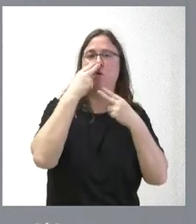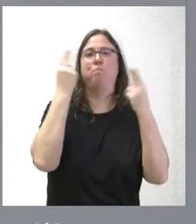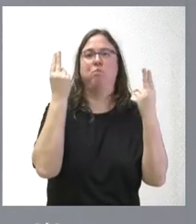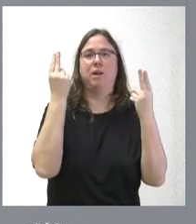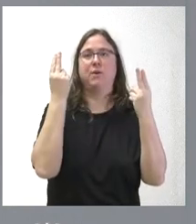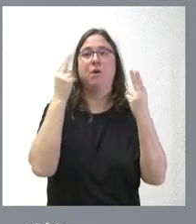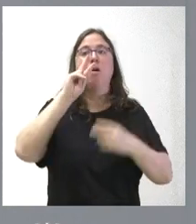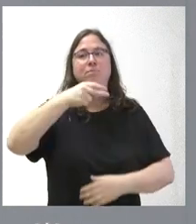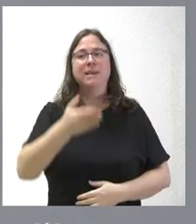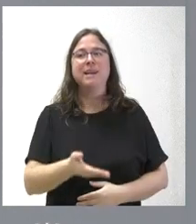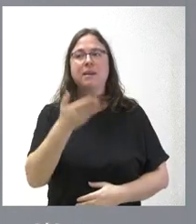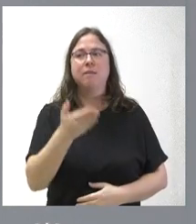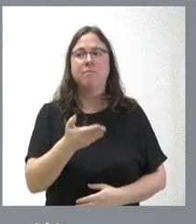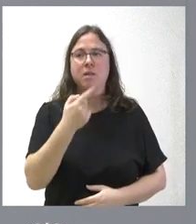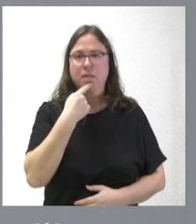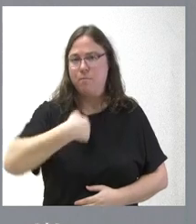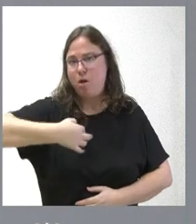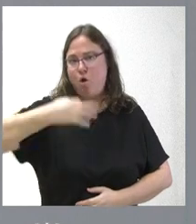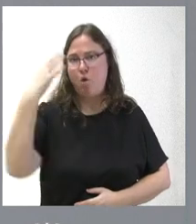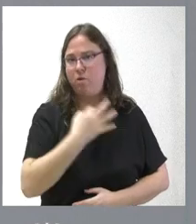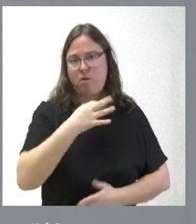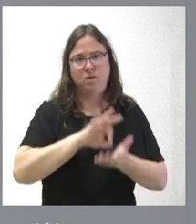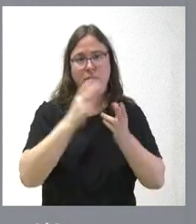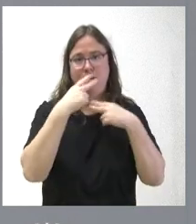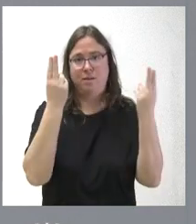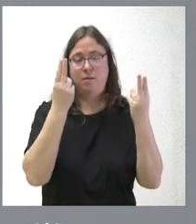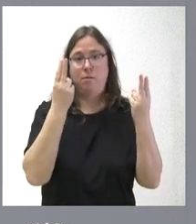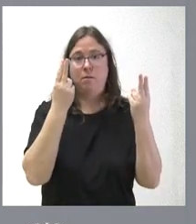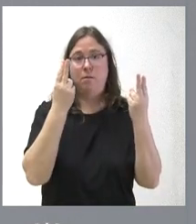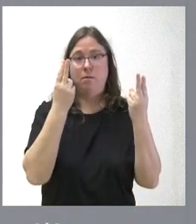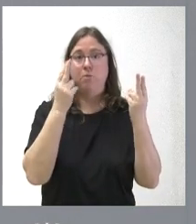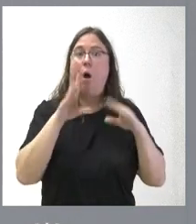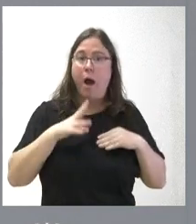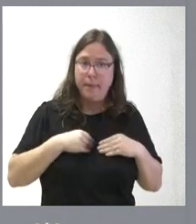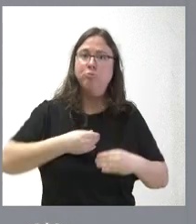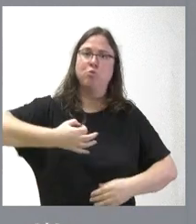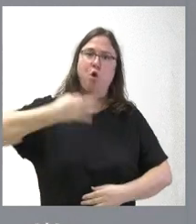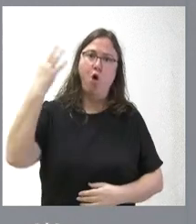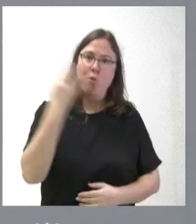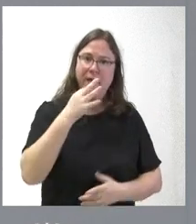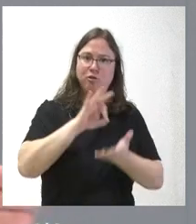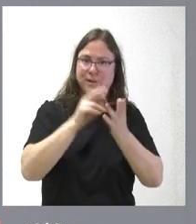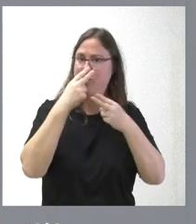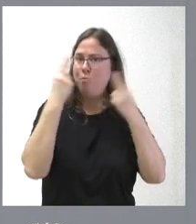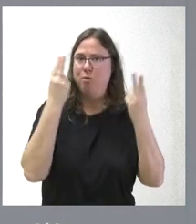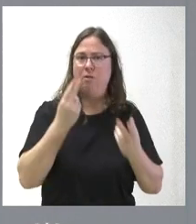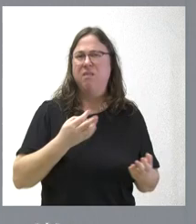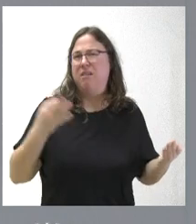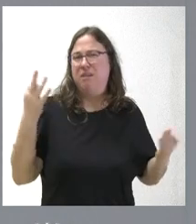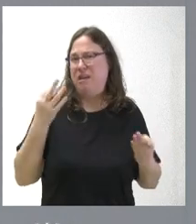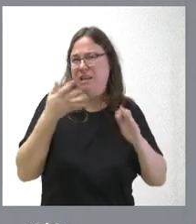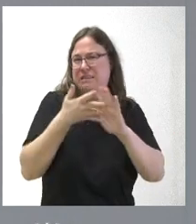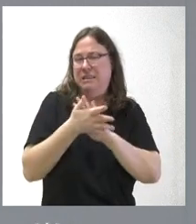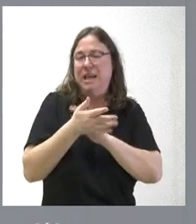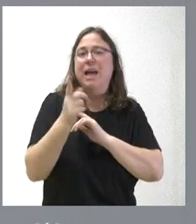tanto, es muy importante que se determine esto como obligación del servicio público. No renunciamos a lo principal que es la obligación del servicio público. ¿Qué es eso de que